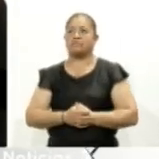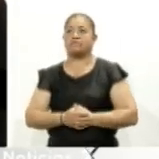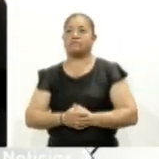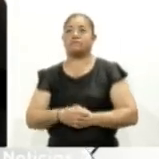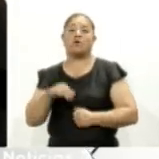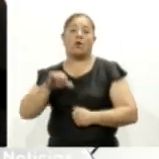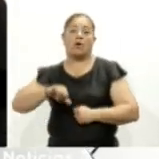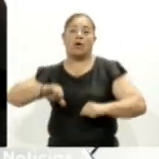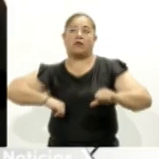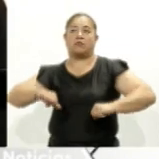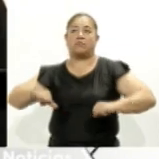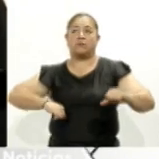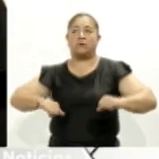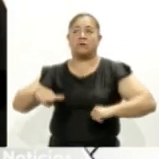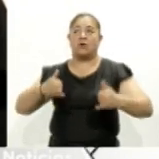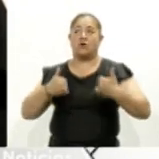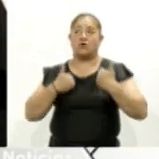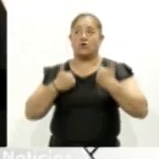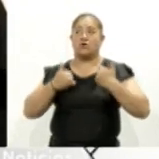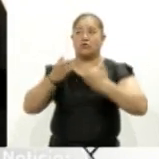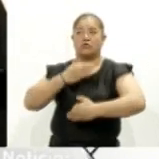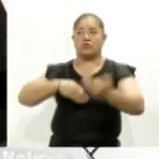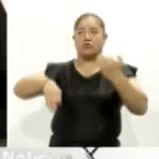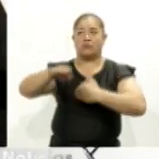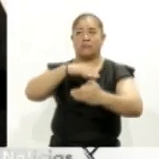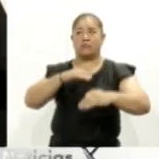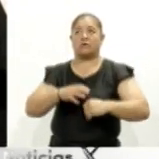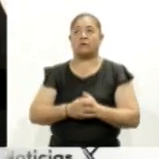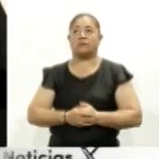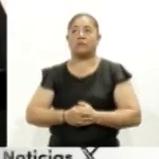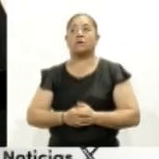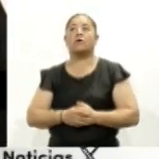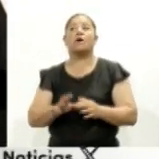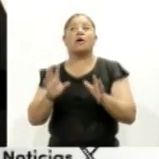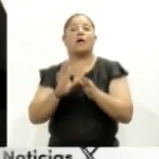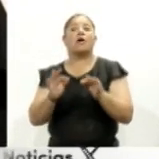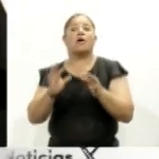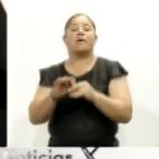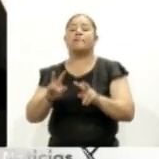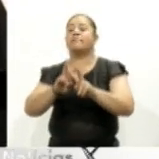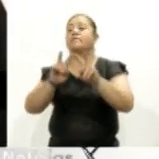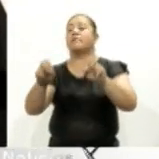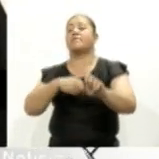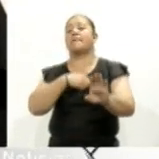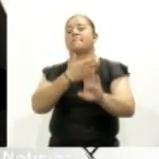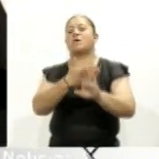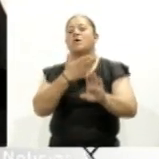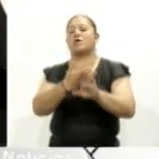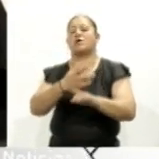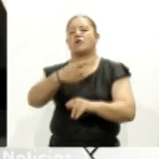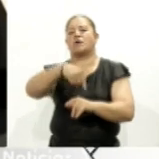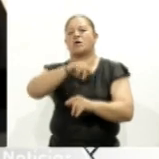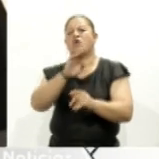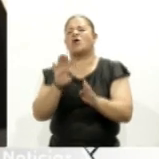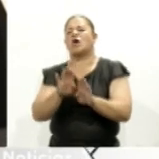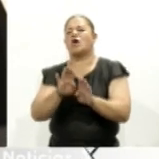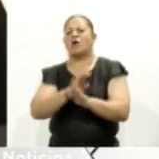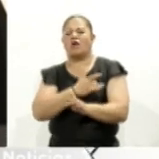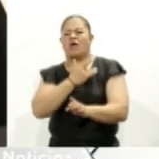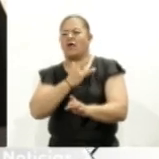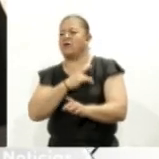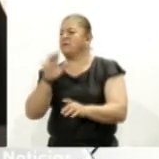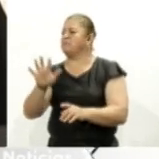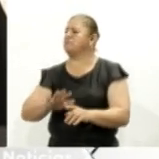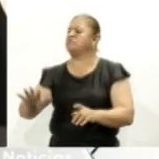actividad con las juventudes, donde estamos hablando del tema de la violencia y cómo es que su perspectiva también es